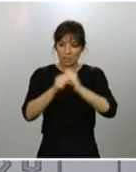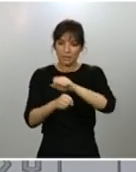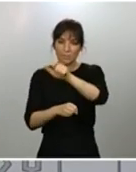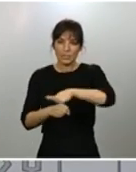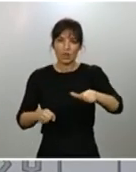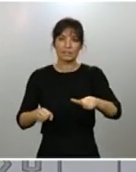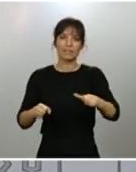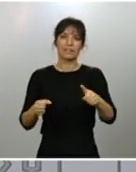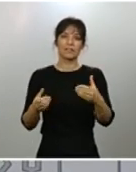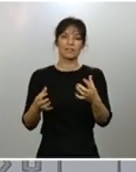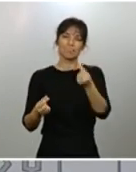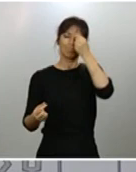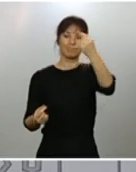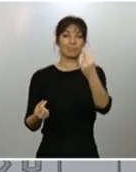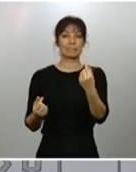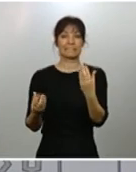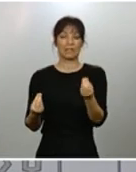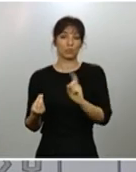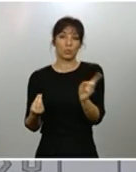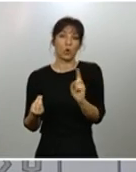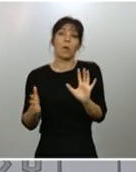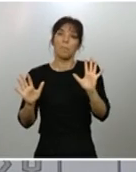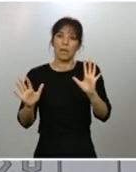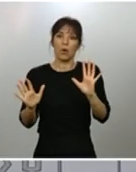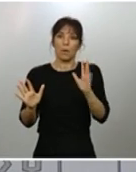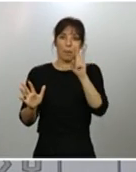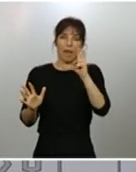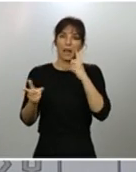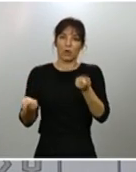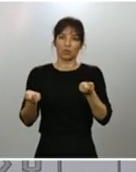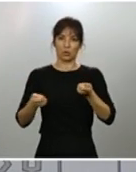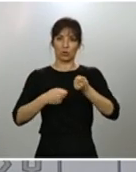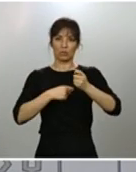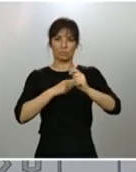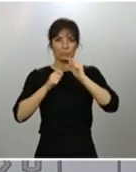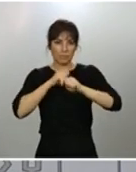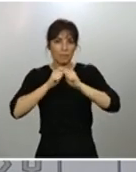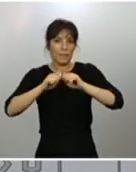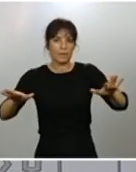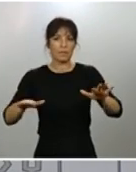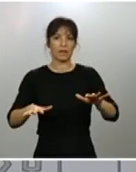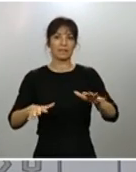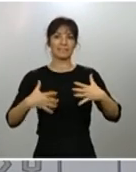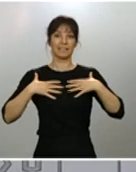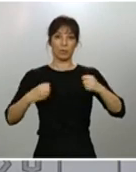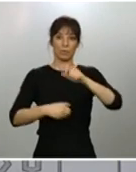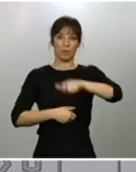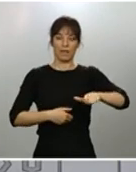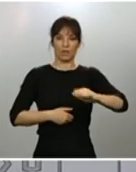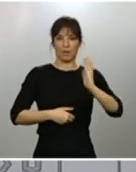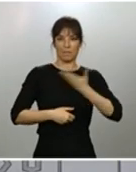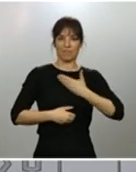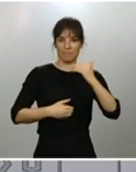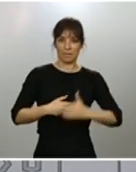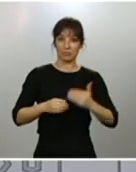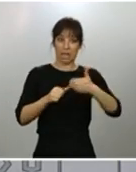nuestra sociedad, pero que nos permiten controlar la epidemia y reducir el impacto en la salud de la población. Las hemos estado aplicando hasta hace